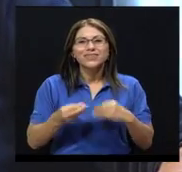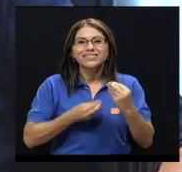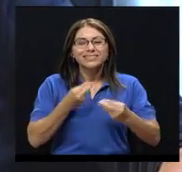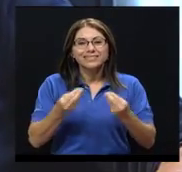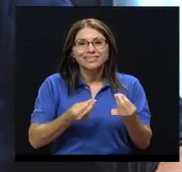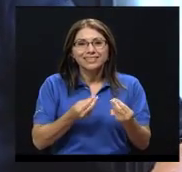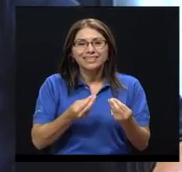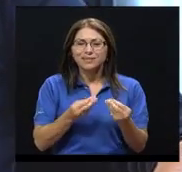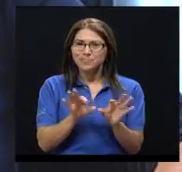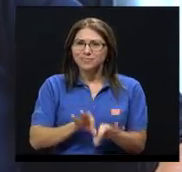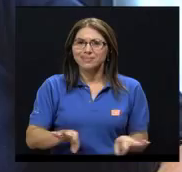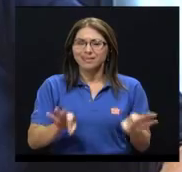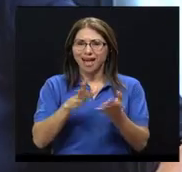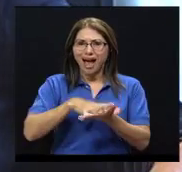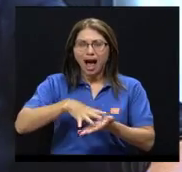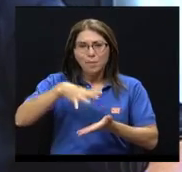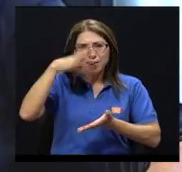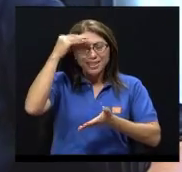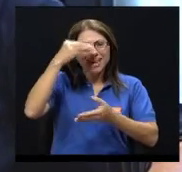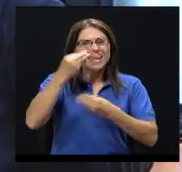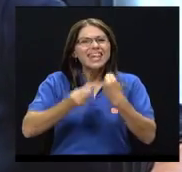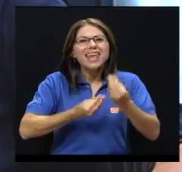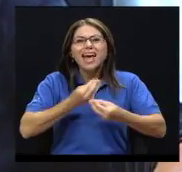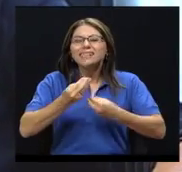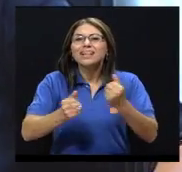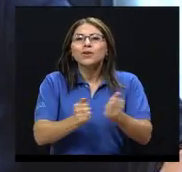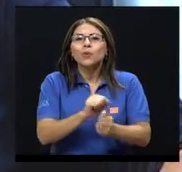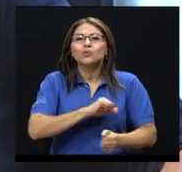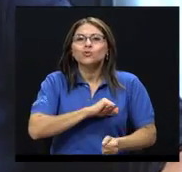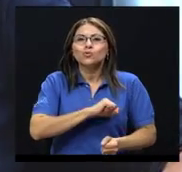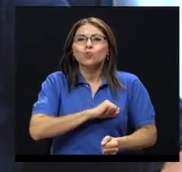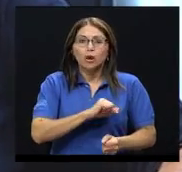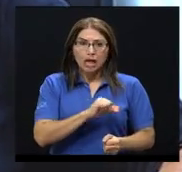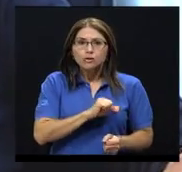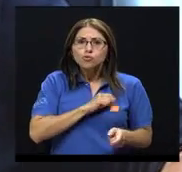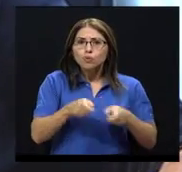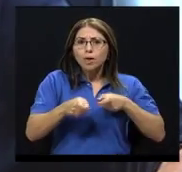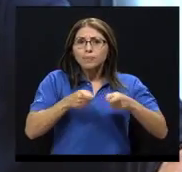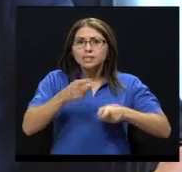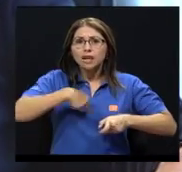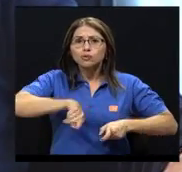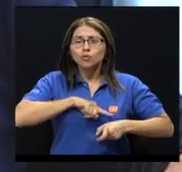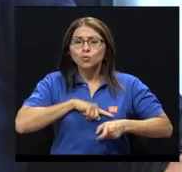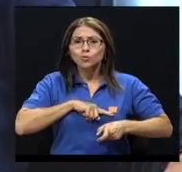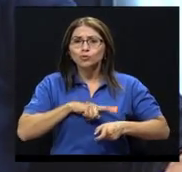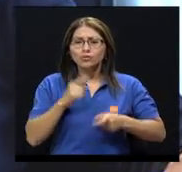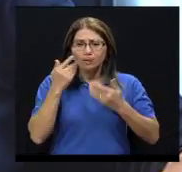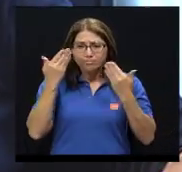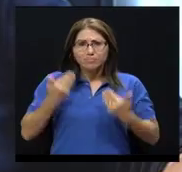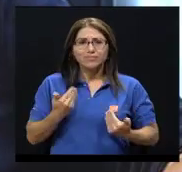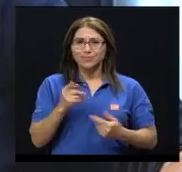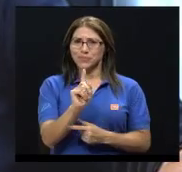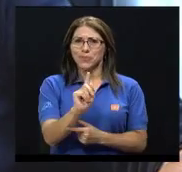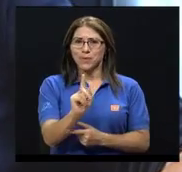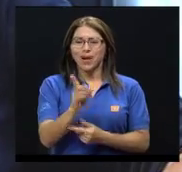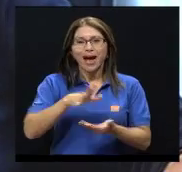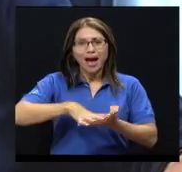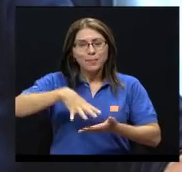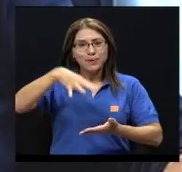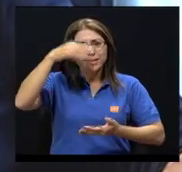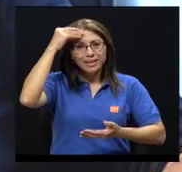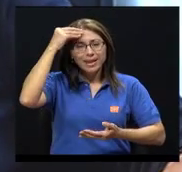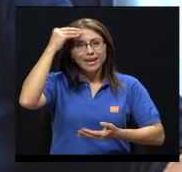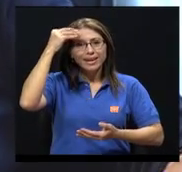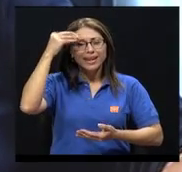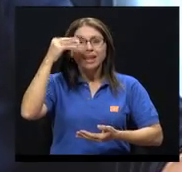es de aprender qué hacer con ese susto. No dejarnos que el susto nos administre, que el susto sea el que nos defina, sino aprender